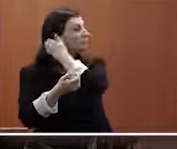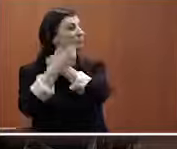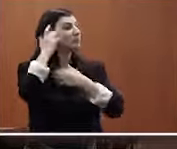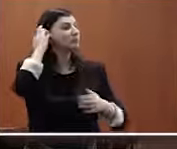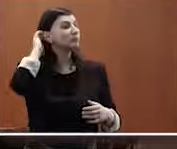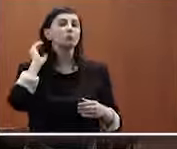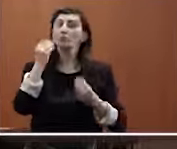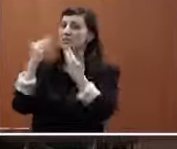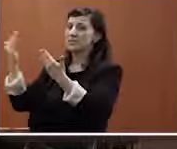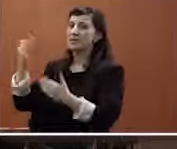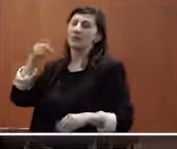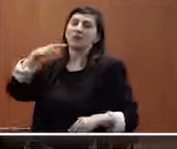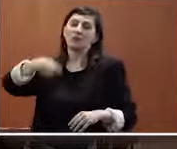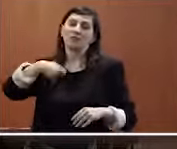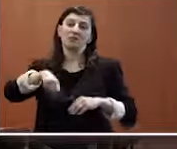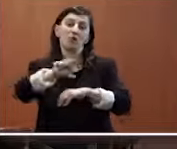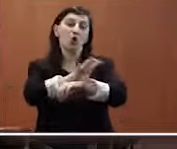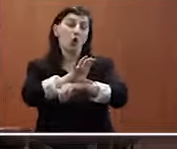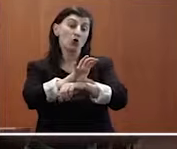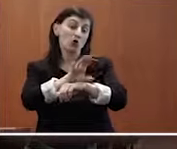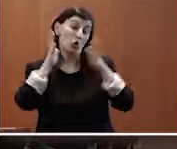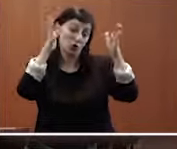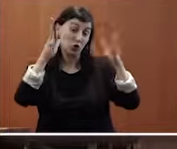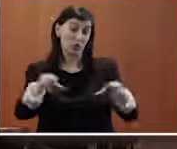presidente do Consello Social da Universidade